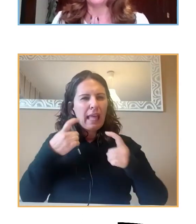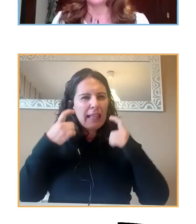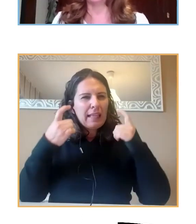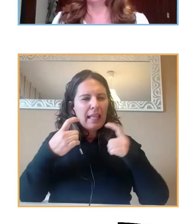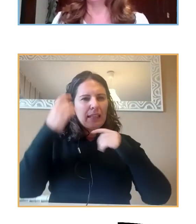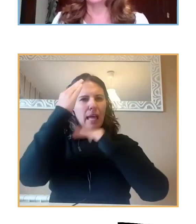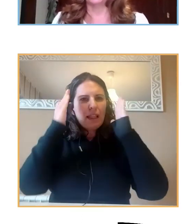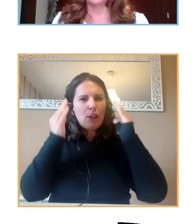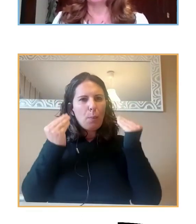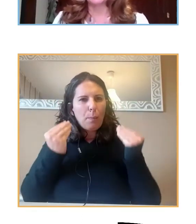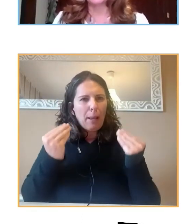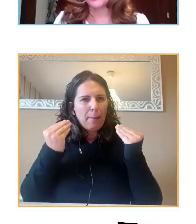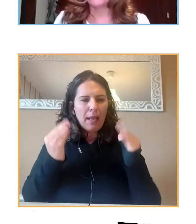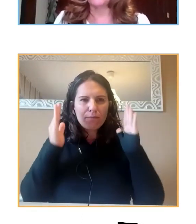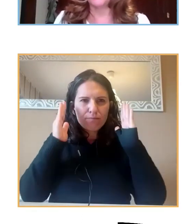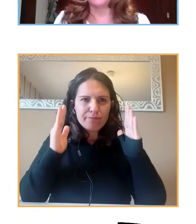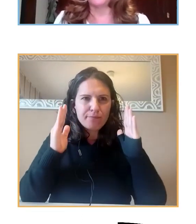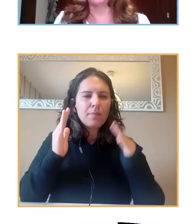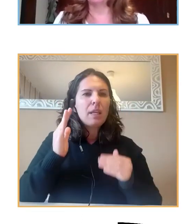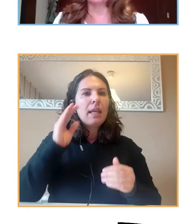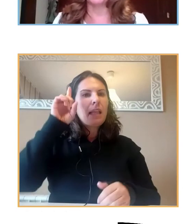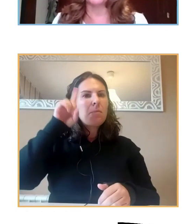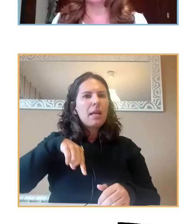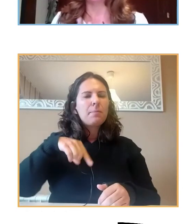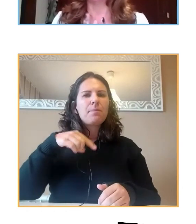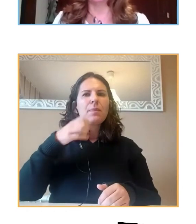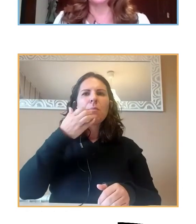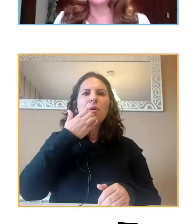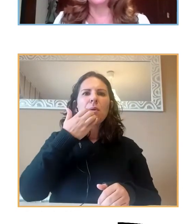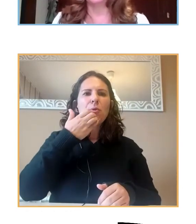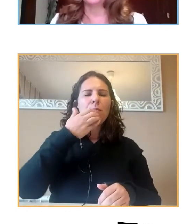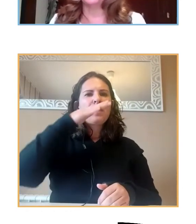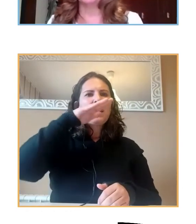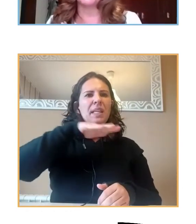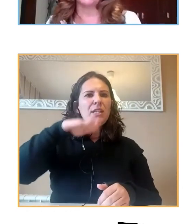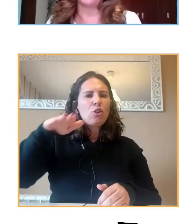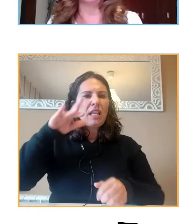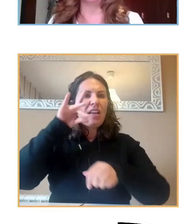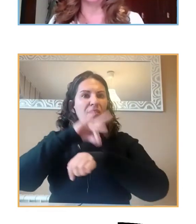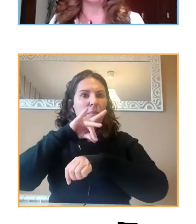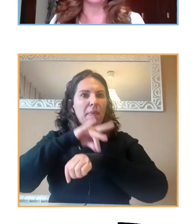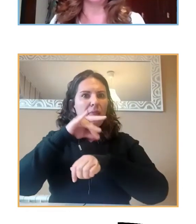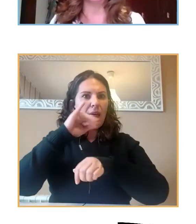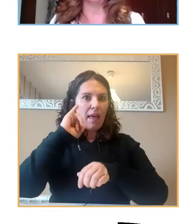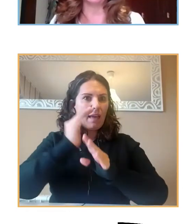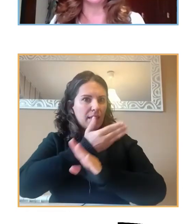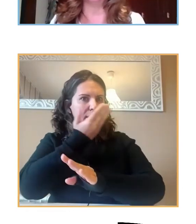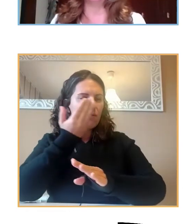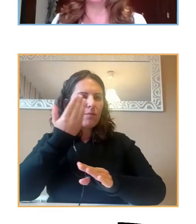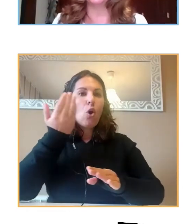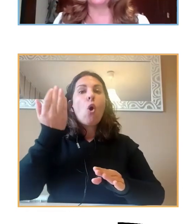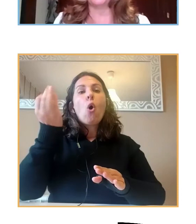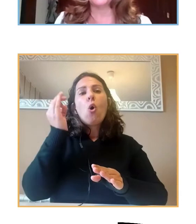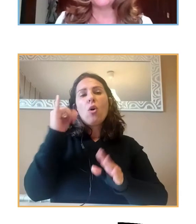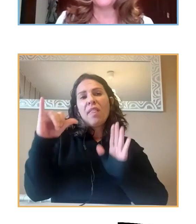a niños que han pasado la enfermedad, que alguien de su entorno más cercano la ha pasado, la está pasando